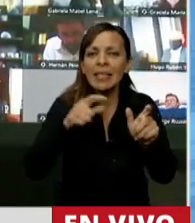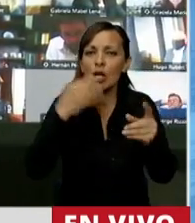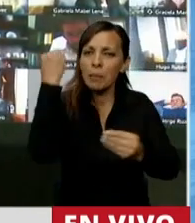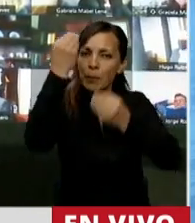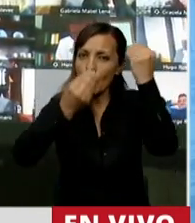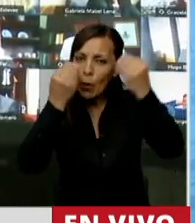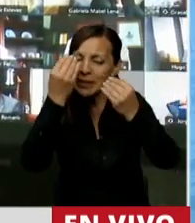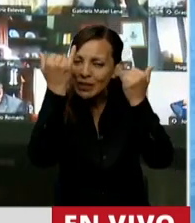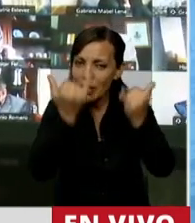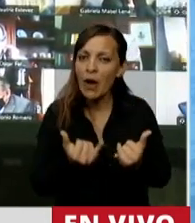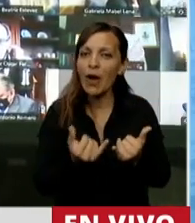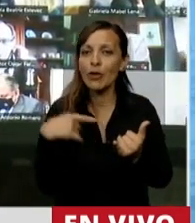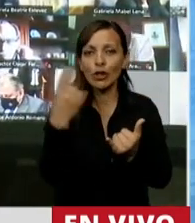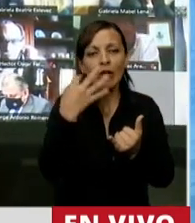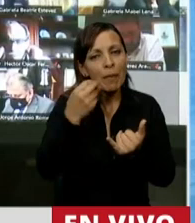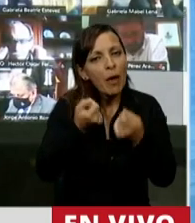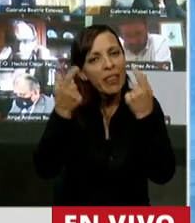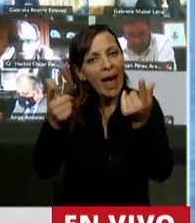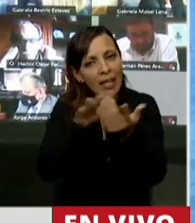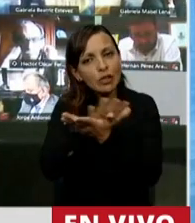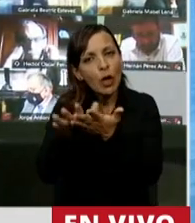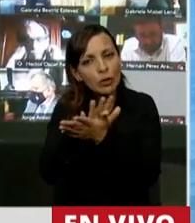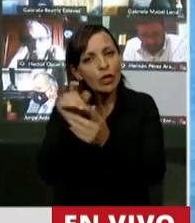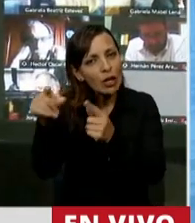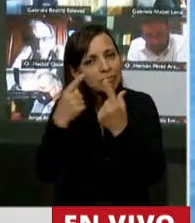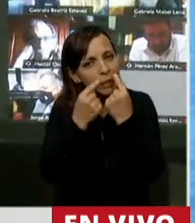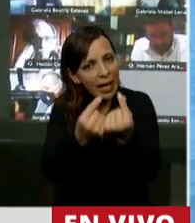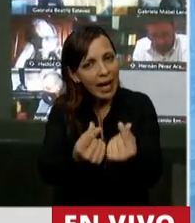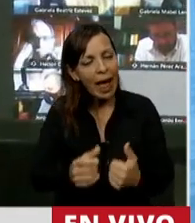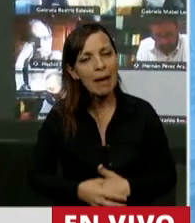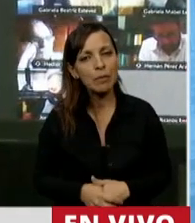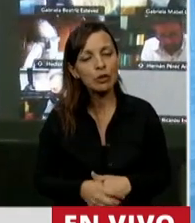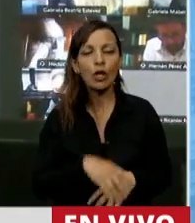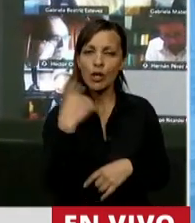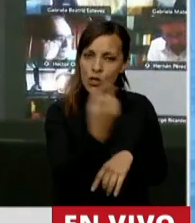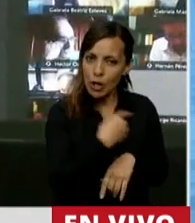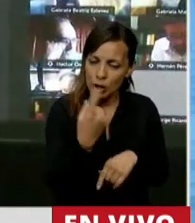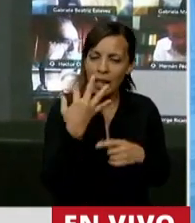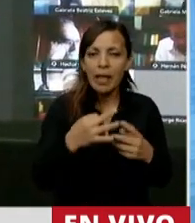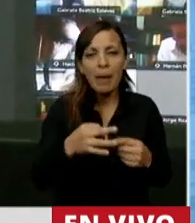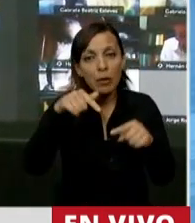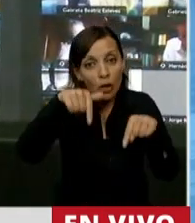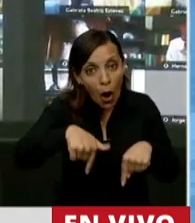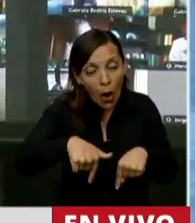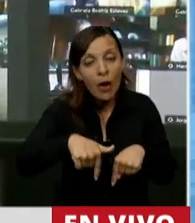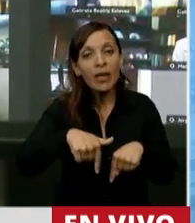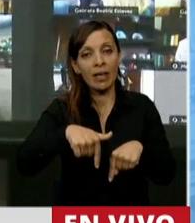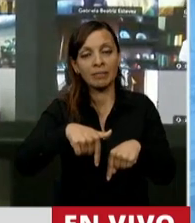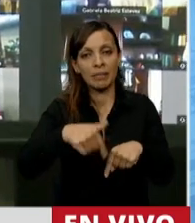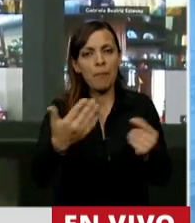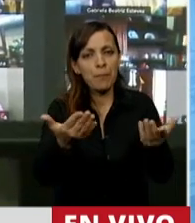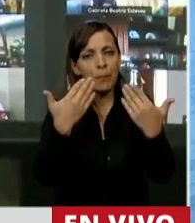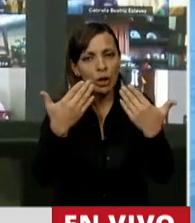preocupación y nosotros tenemos que dar respuesta a esto. Nosotros tenemos hoy la posibilidad